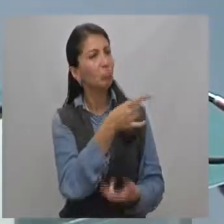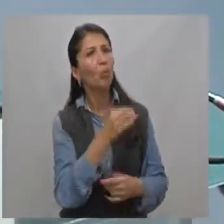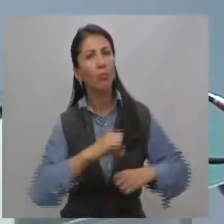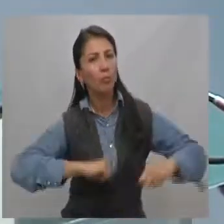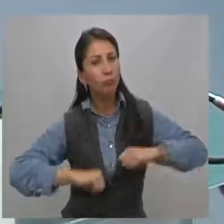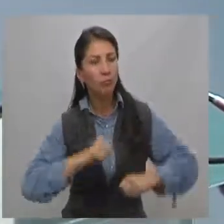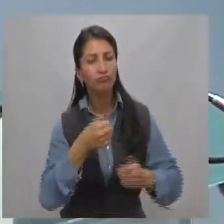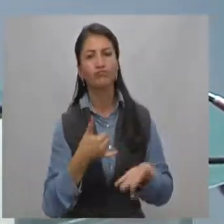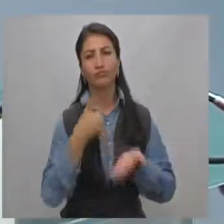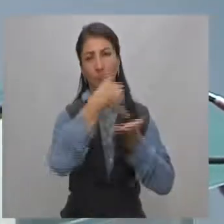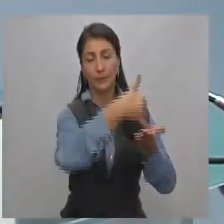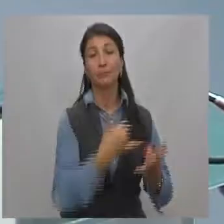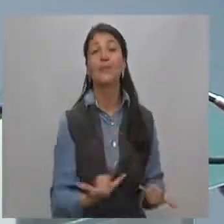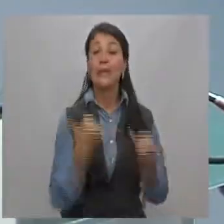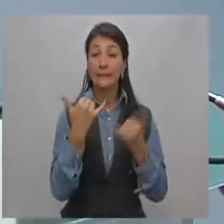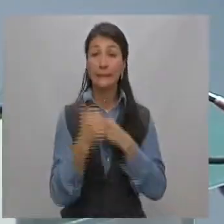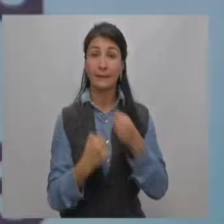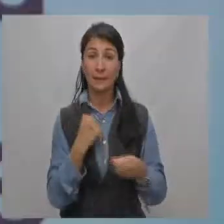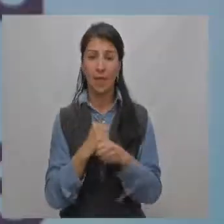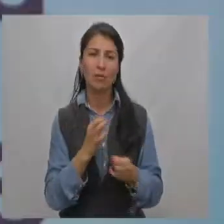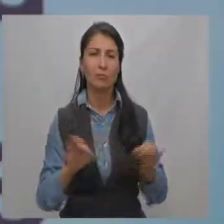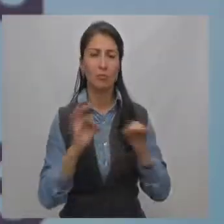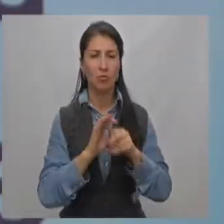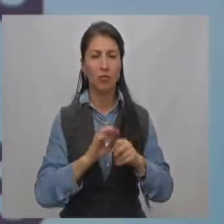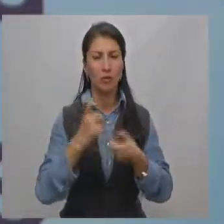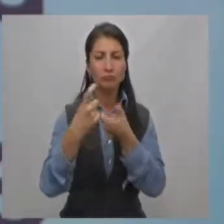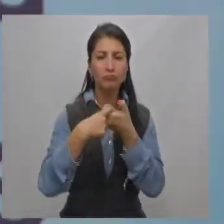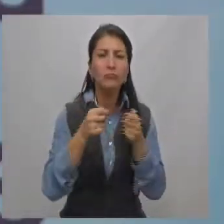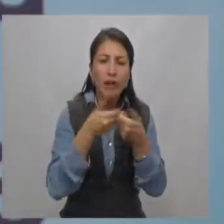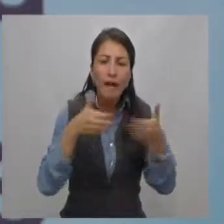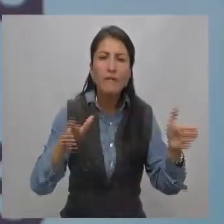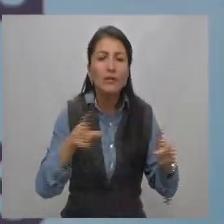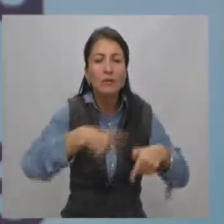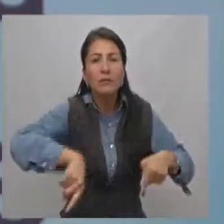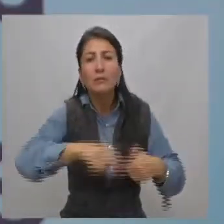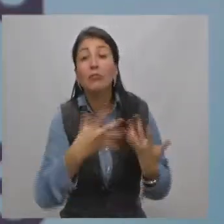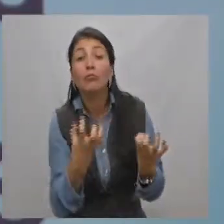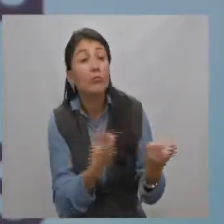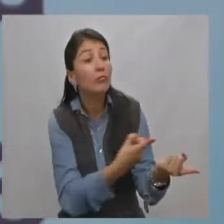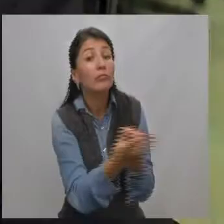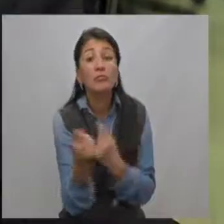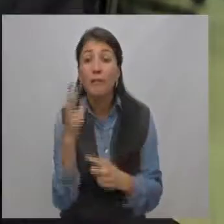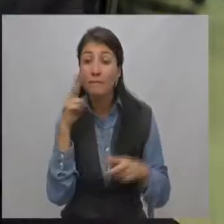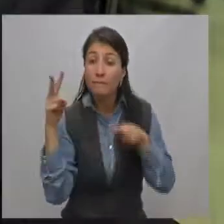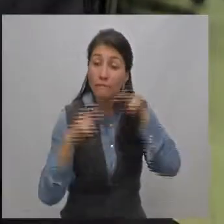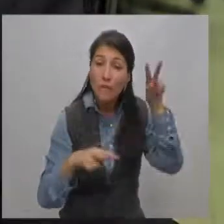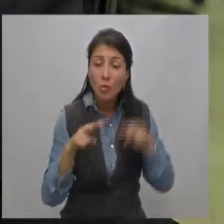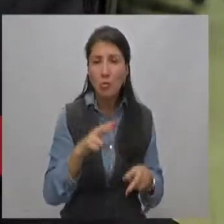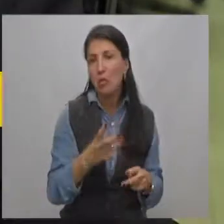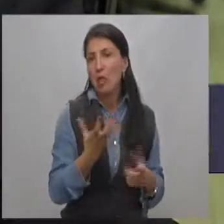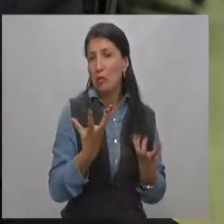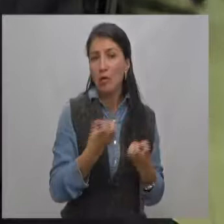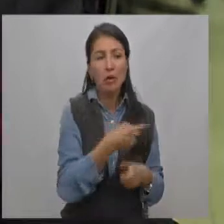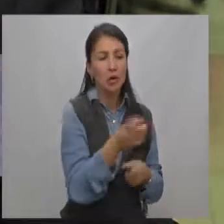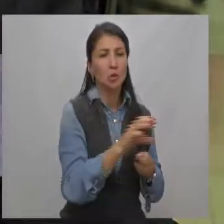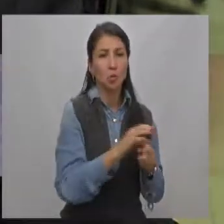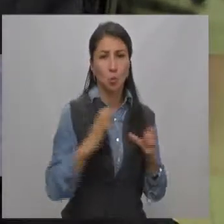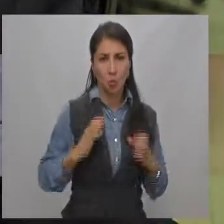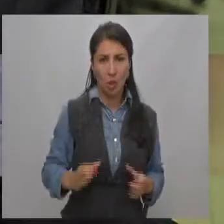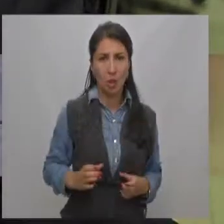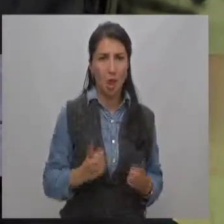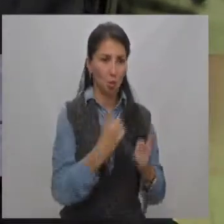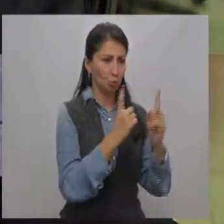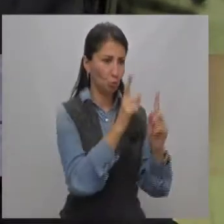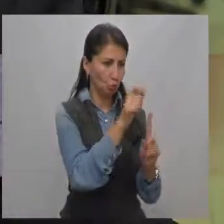esta segunda versión, la Contraloría abre una convocatoria correspondiente a la vigencia 2018. Pueden participar los ciudadanos individualmente